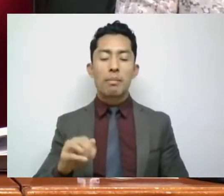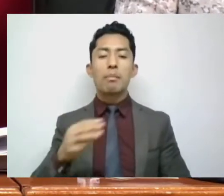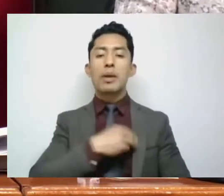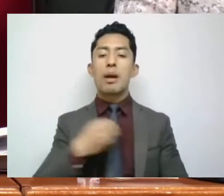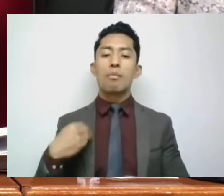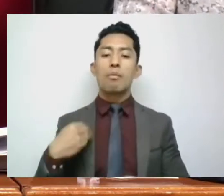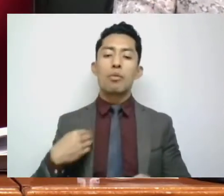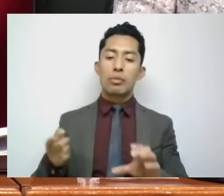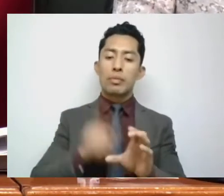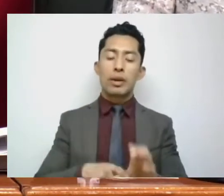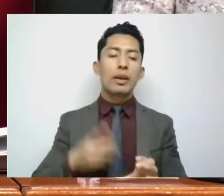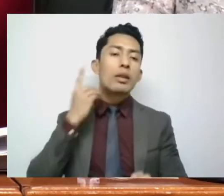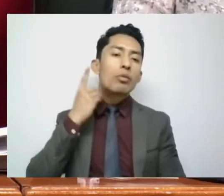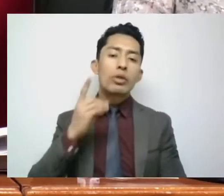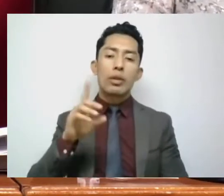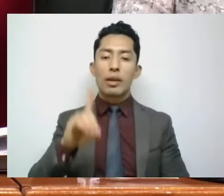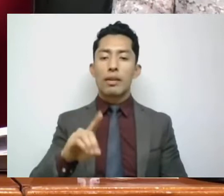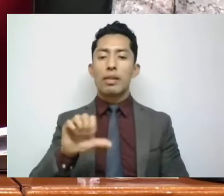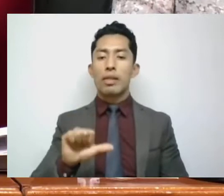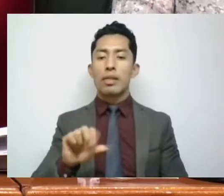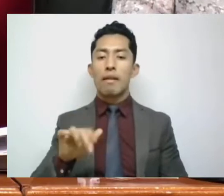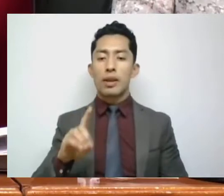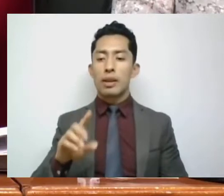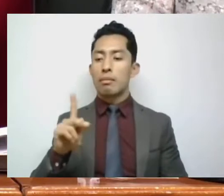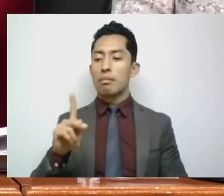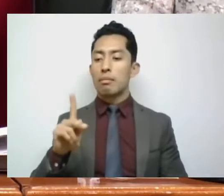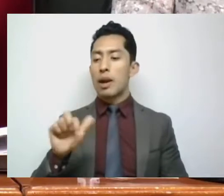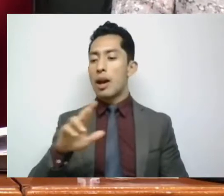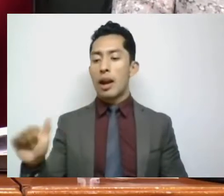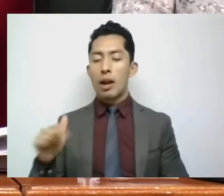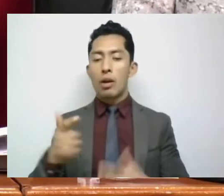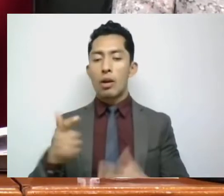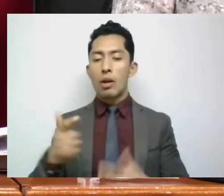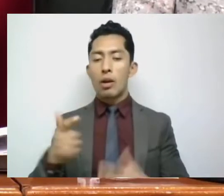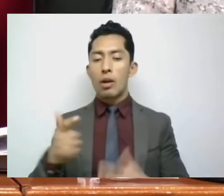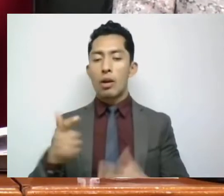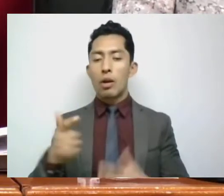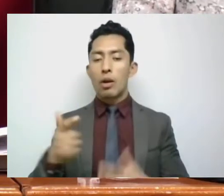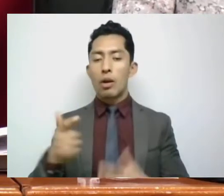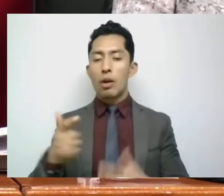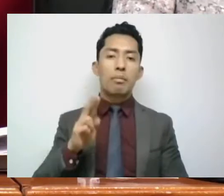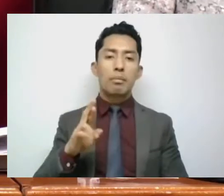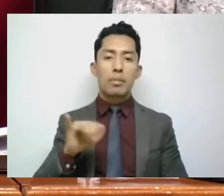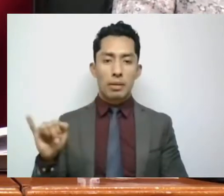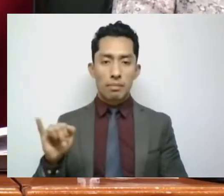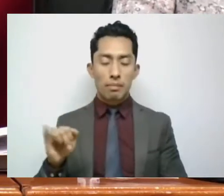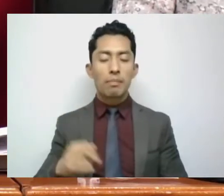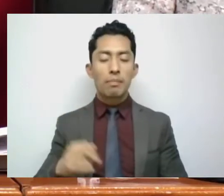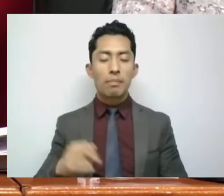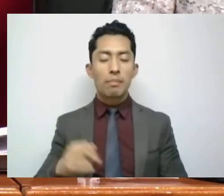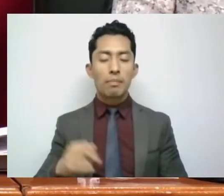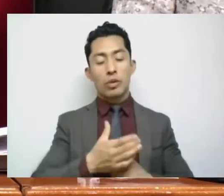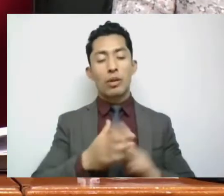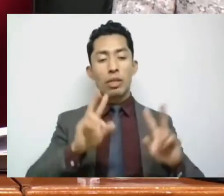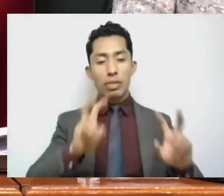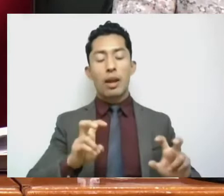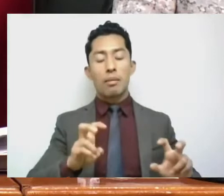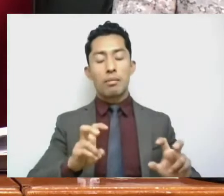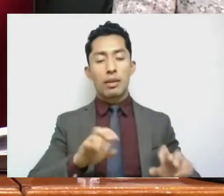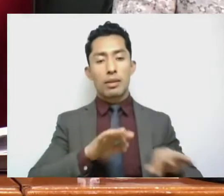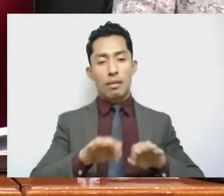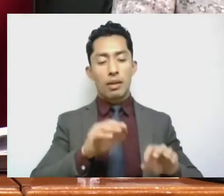diputado David Parra Sánchez, Grupo Parlamentario PRI. Comisión Legislativa para